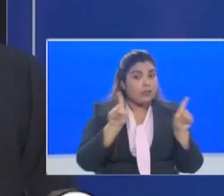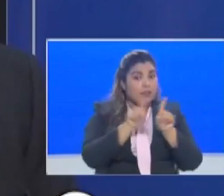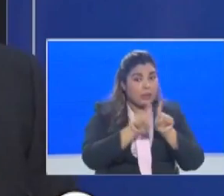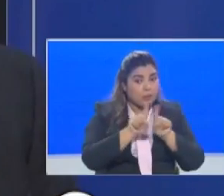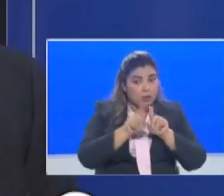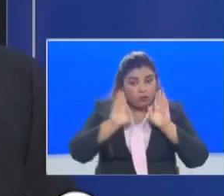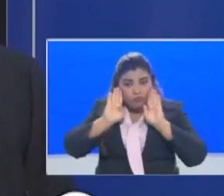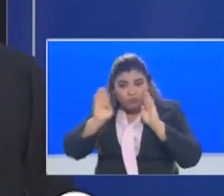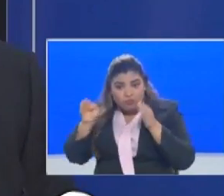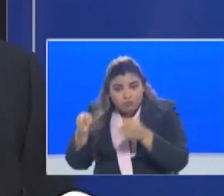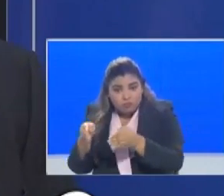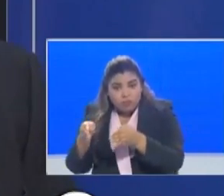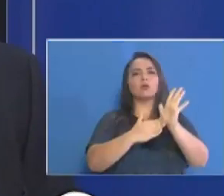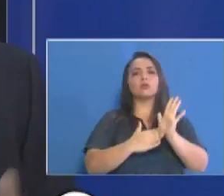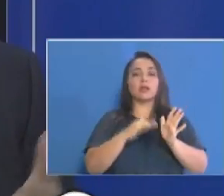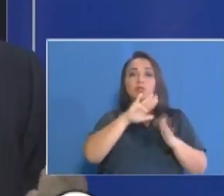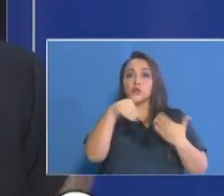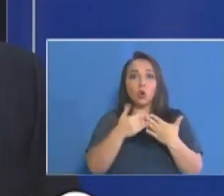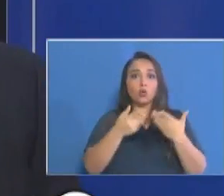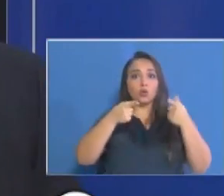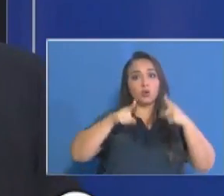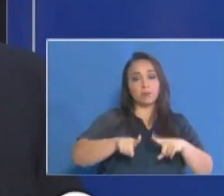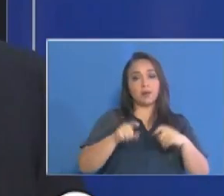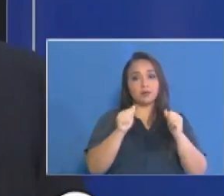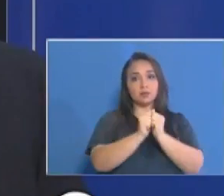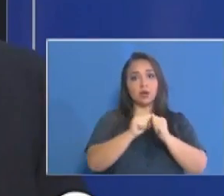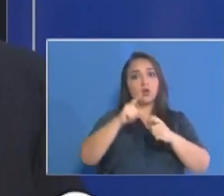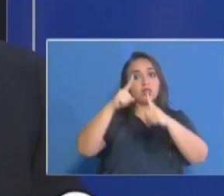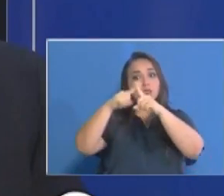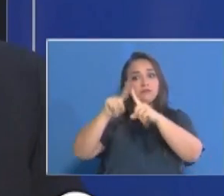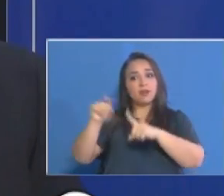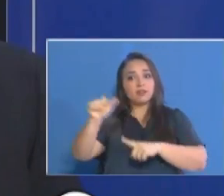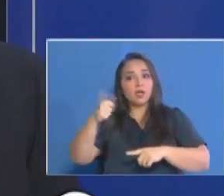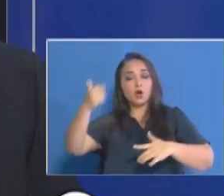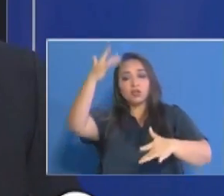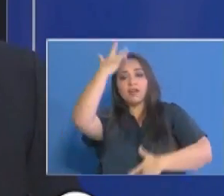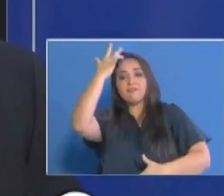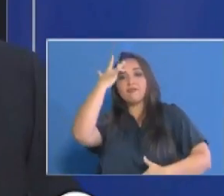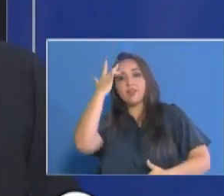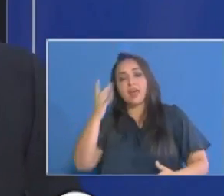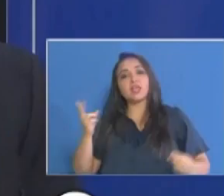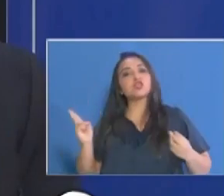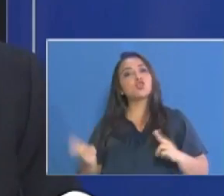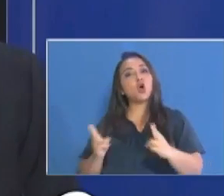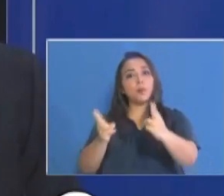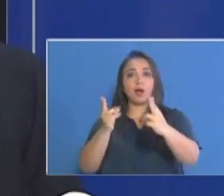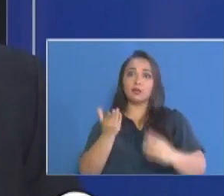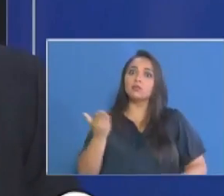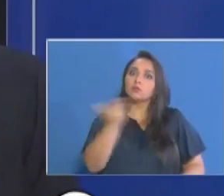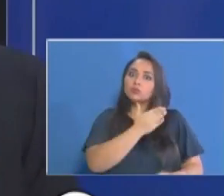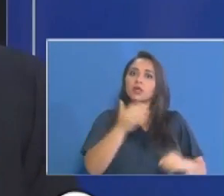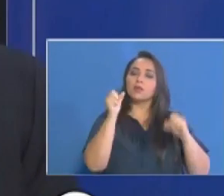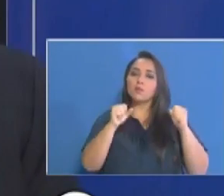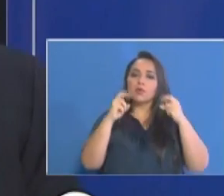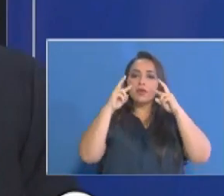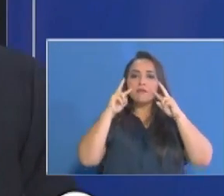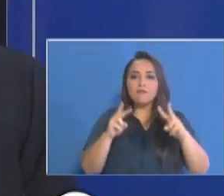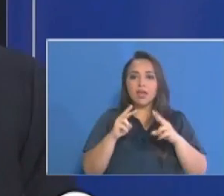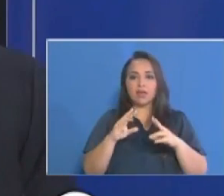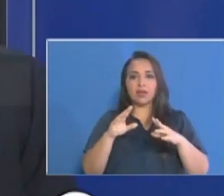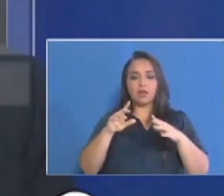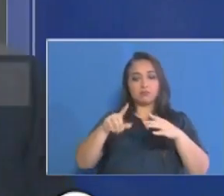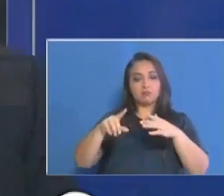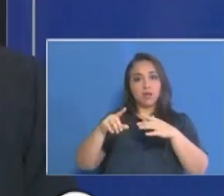vamos a dar un pantallazo de lo que ocurre con las enfermedades comunes. Y pueden ustedes apreciar en la